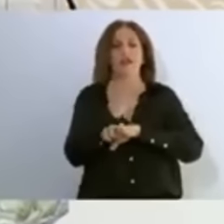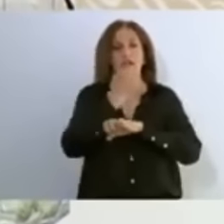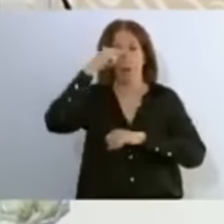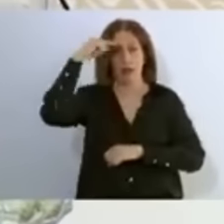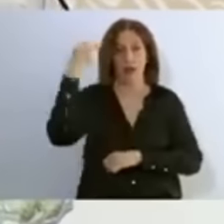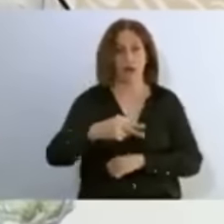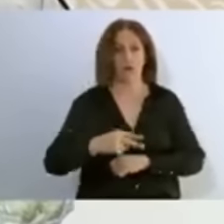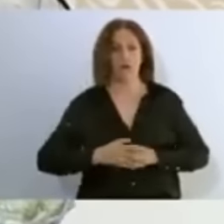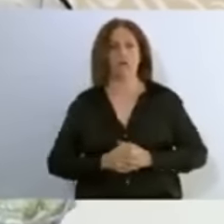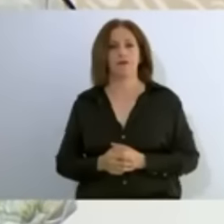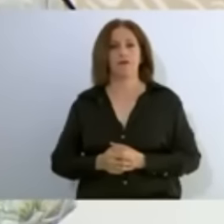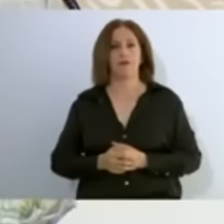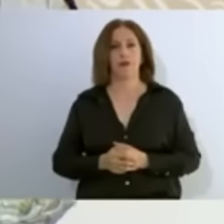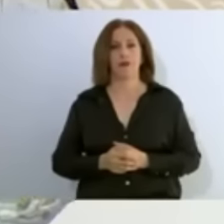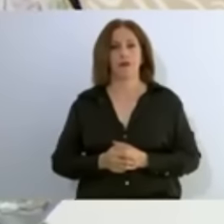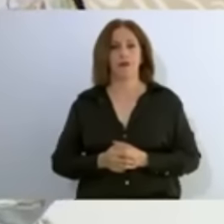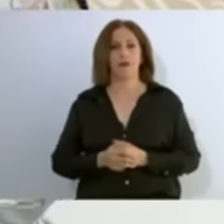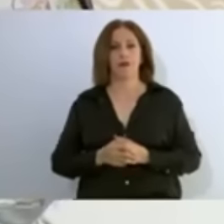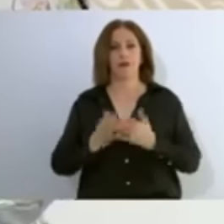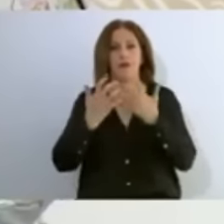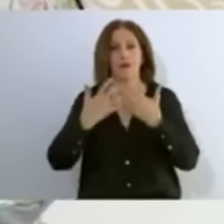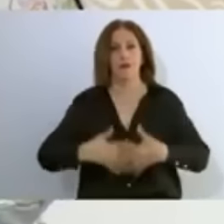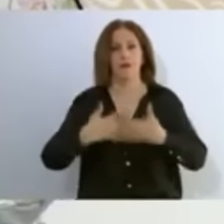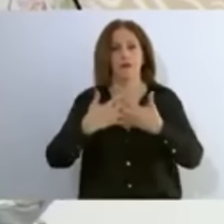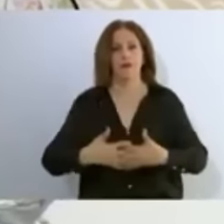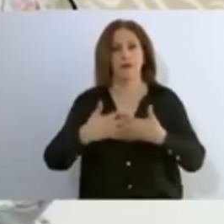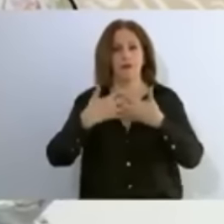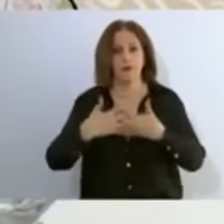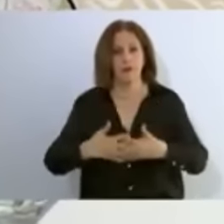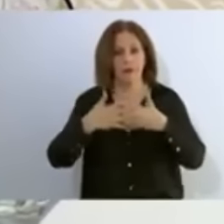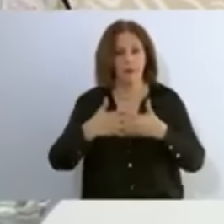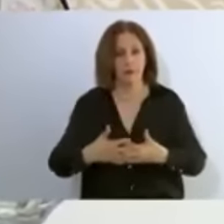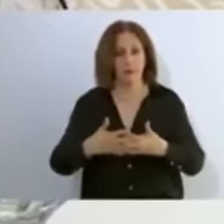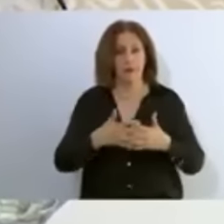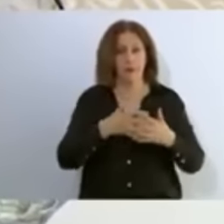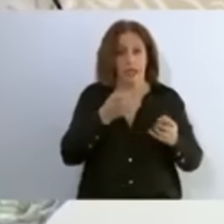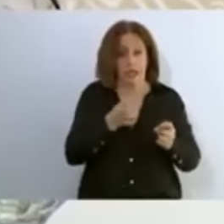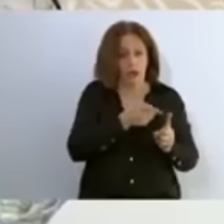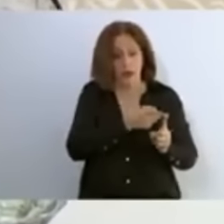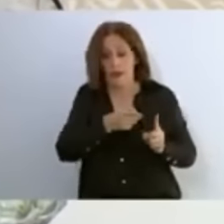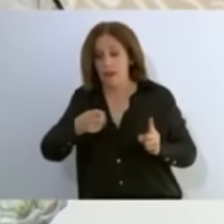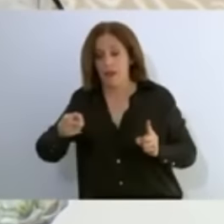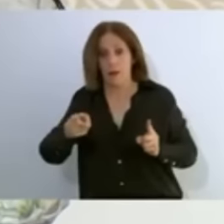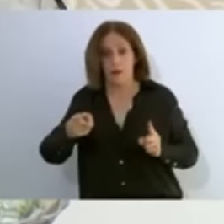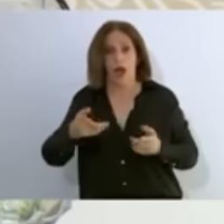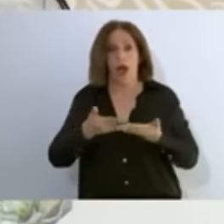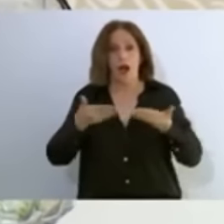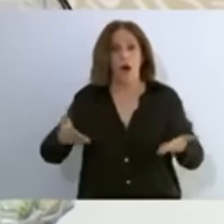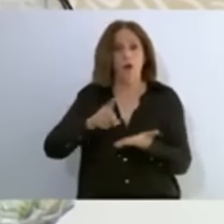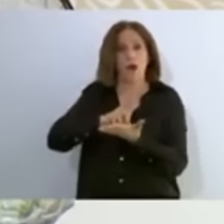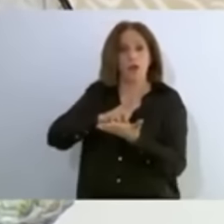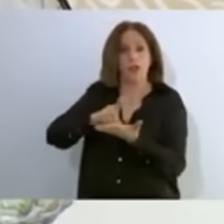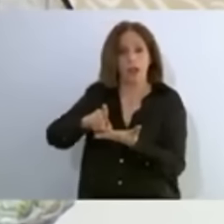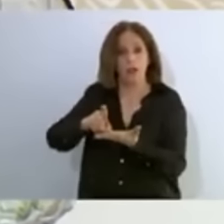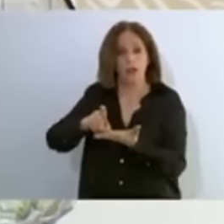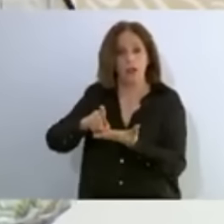venta de las empresas públicas, del periodo donde los derechos fueron convertidos